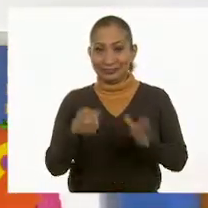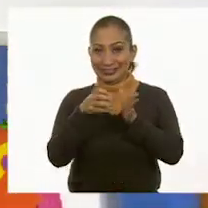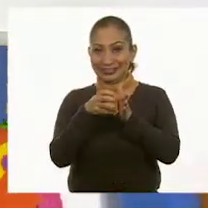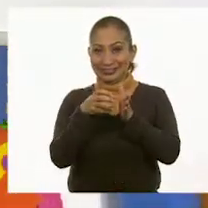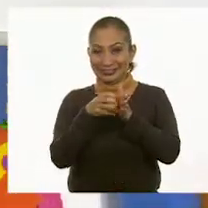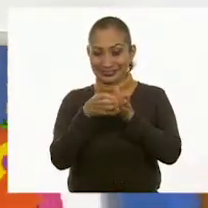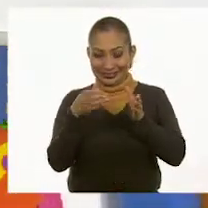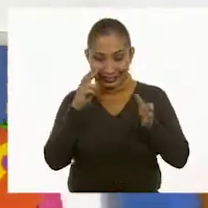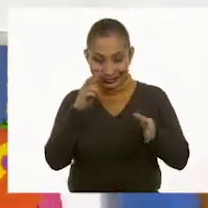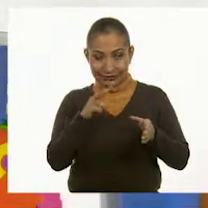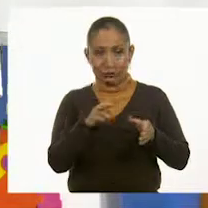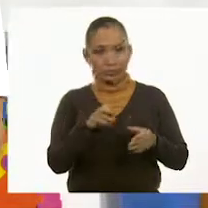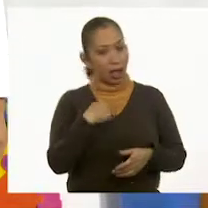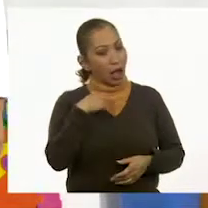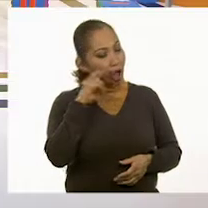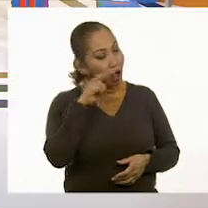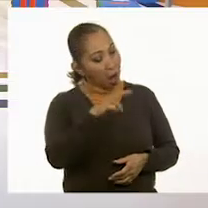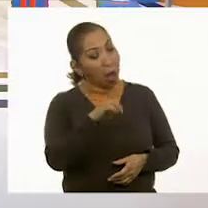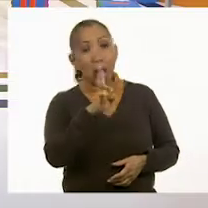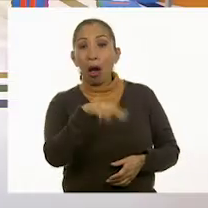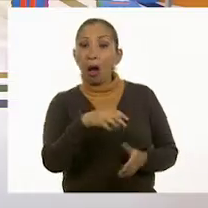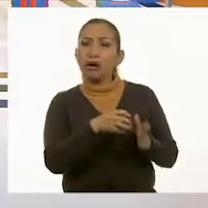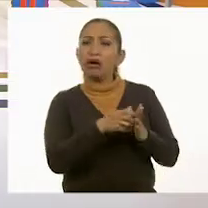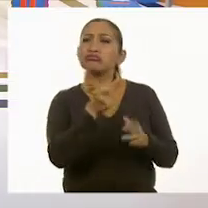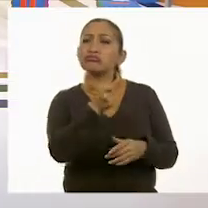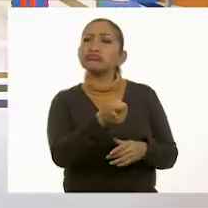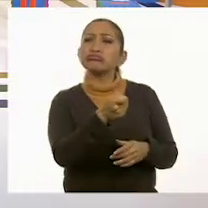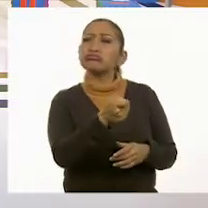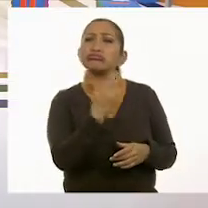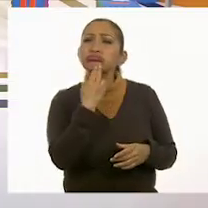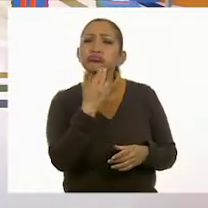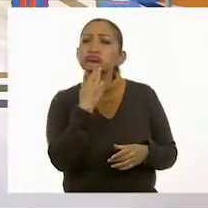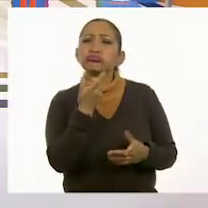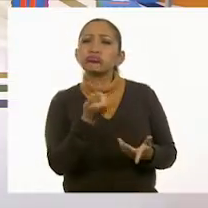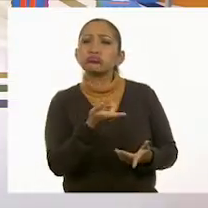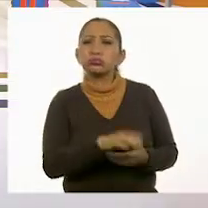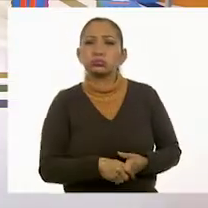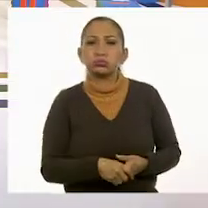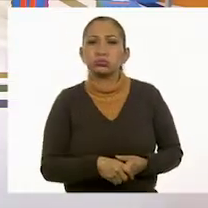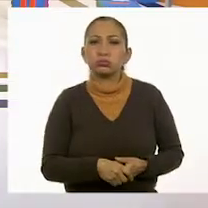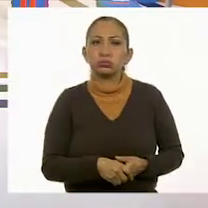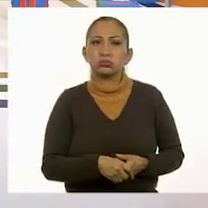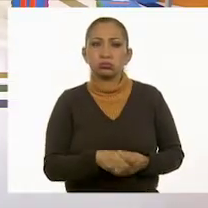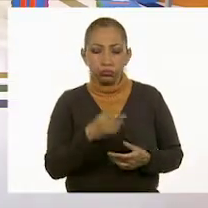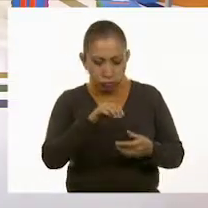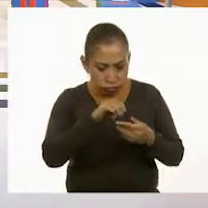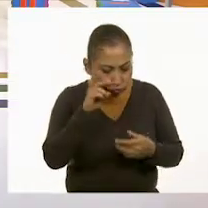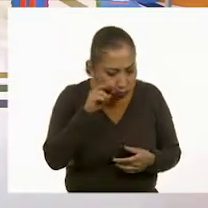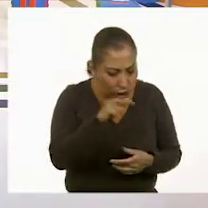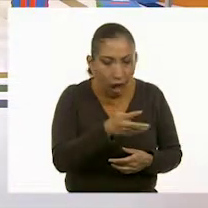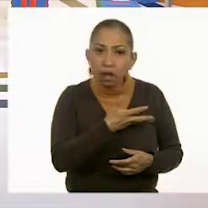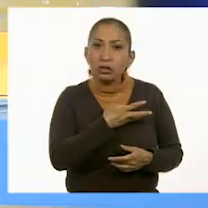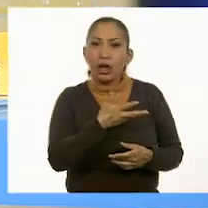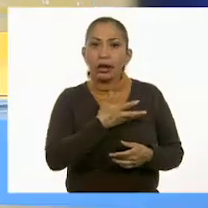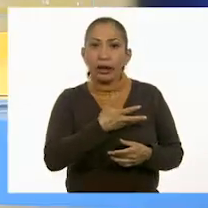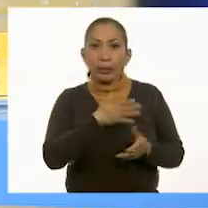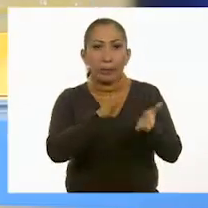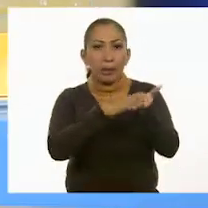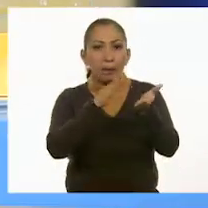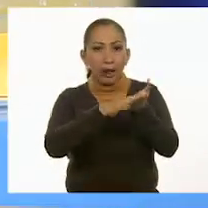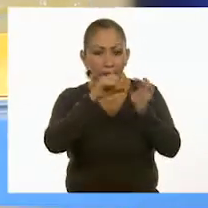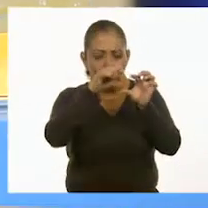Ah, cierto, una cajita. ¿Y esta cajita para qué nos puede servir? Dentro veo que tiene algunos